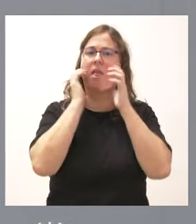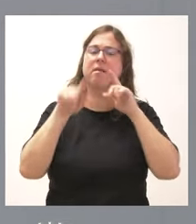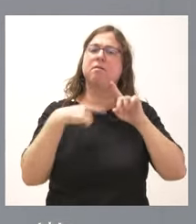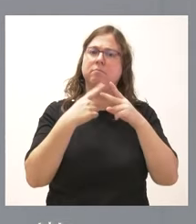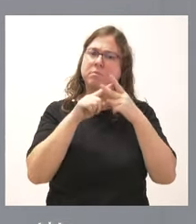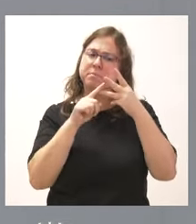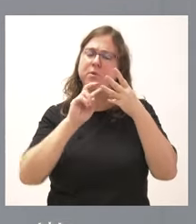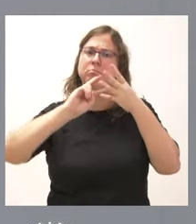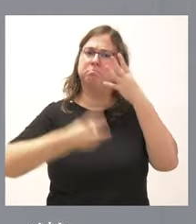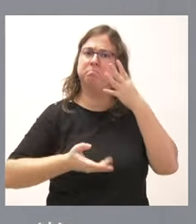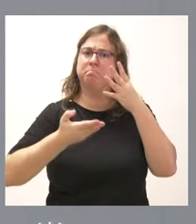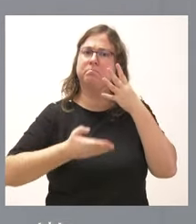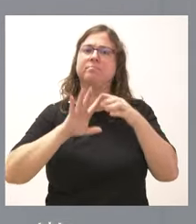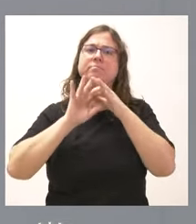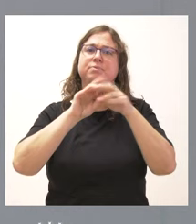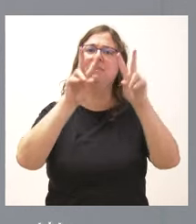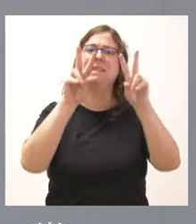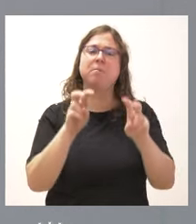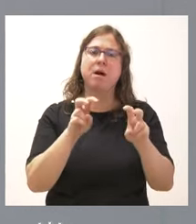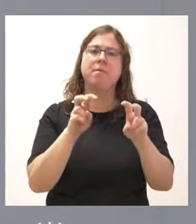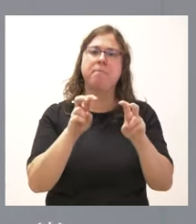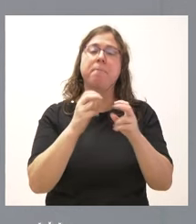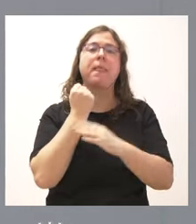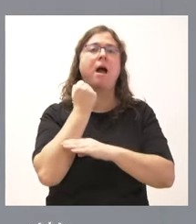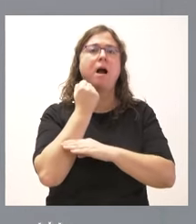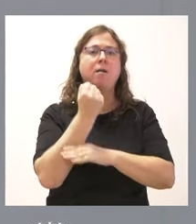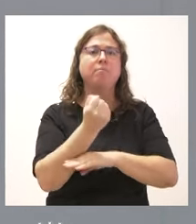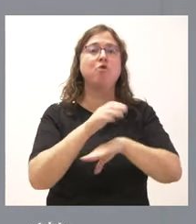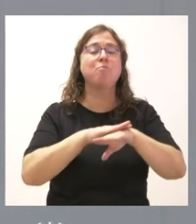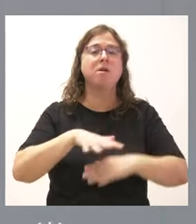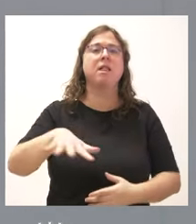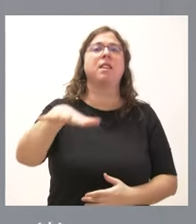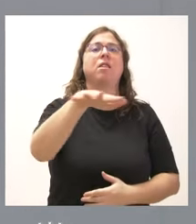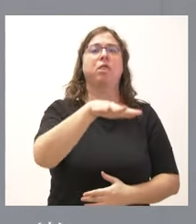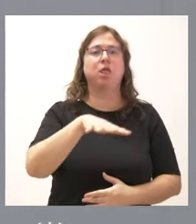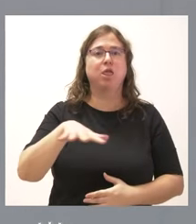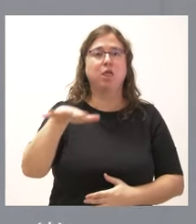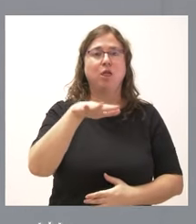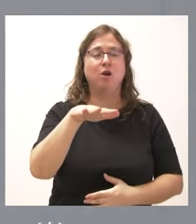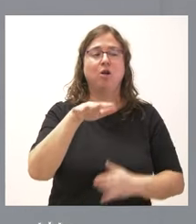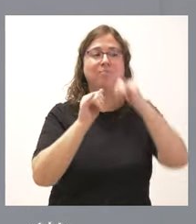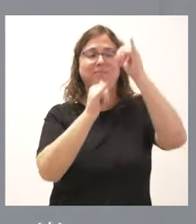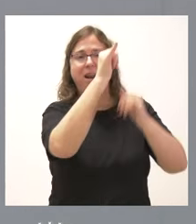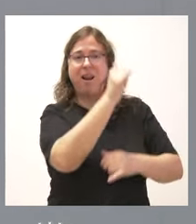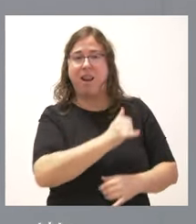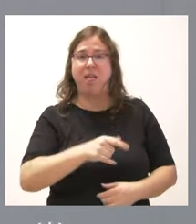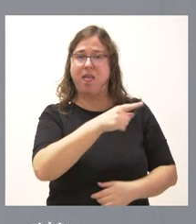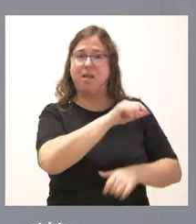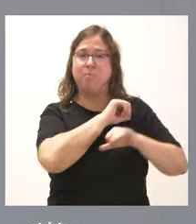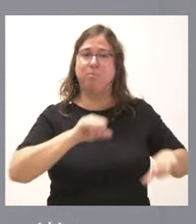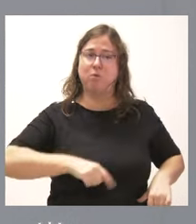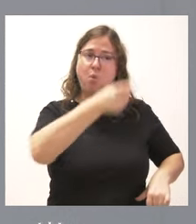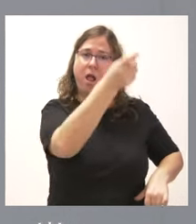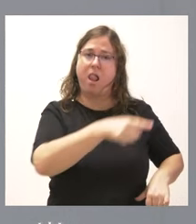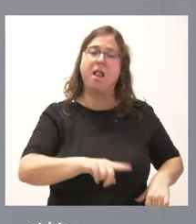actuaciones muy relevantes en relación con el apoyo a las zonas de la raya y de la influencia de la frontera